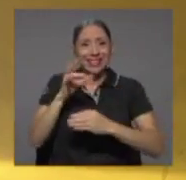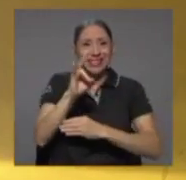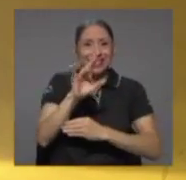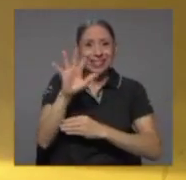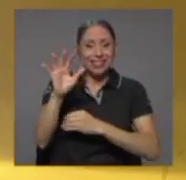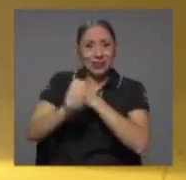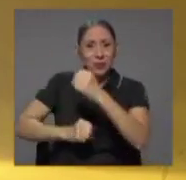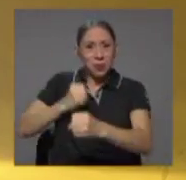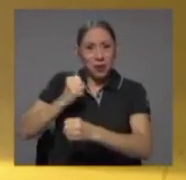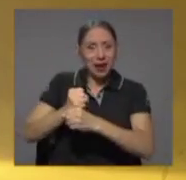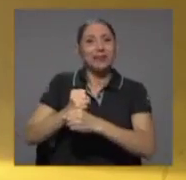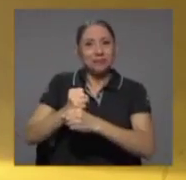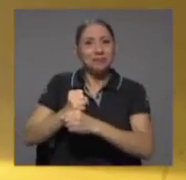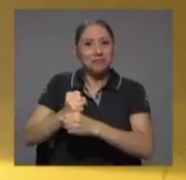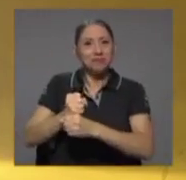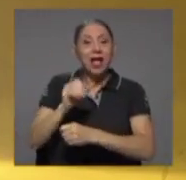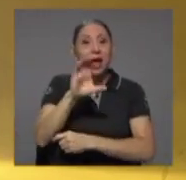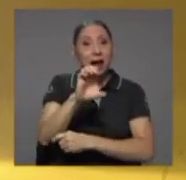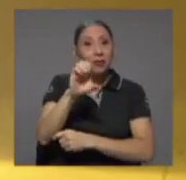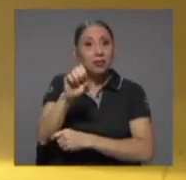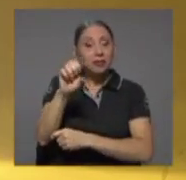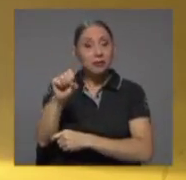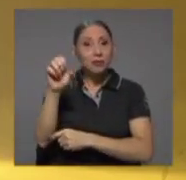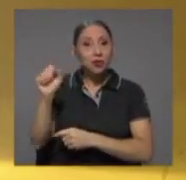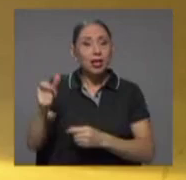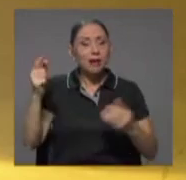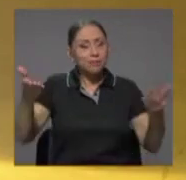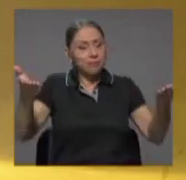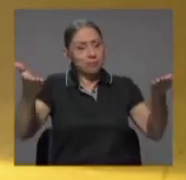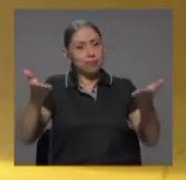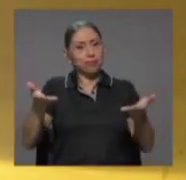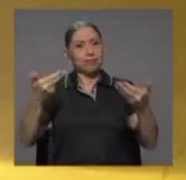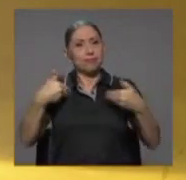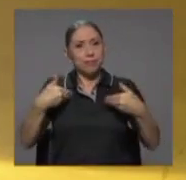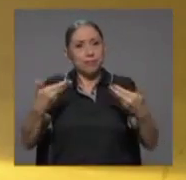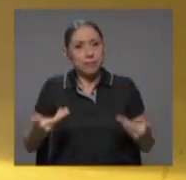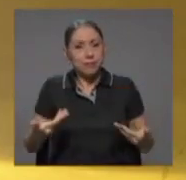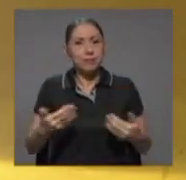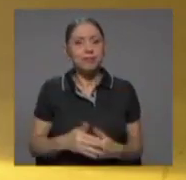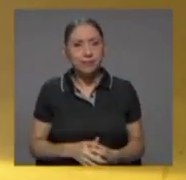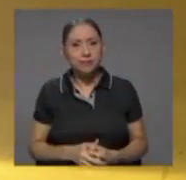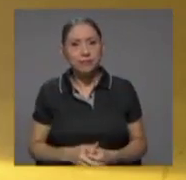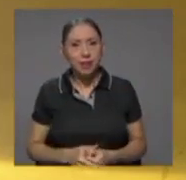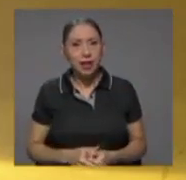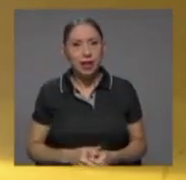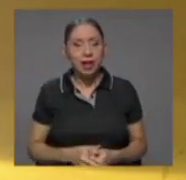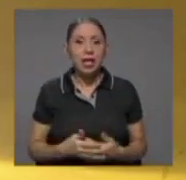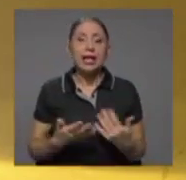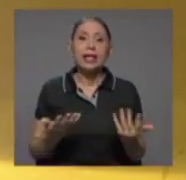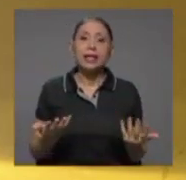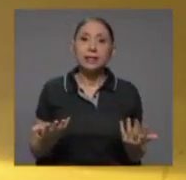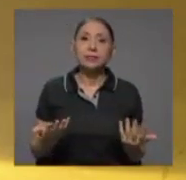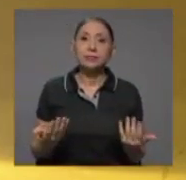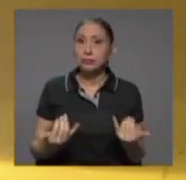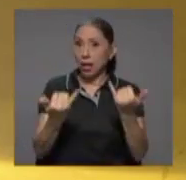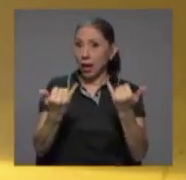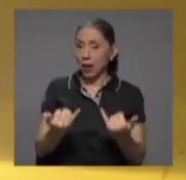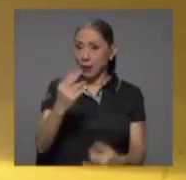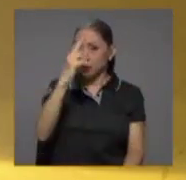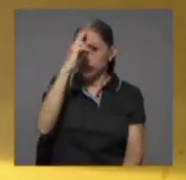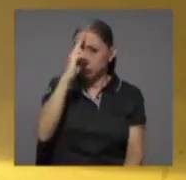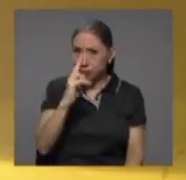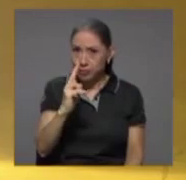amorosos me recibió la Caja Costarricense del Seguro Social. Y tengo el privilegio,